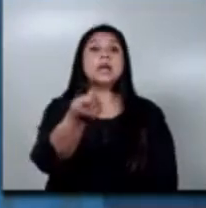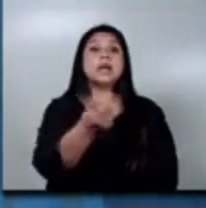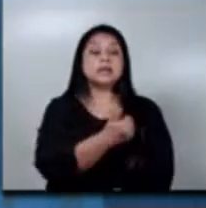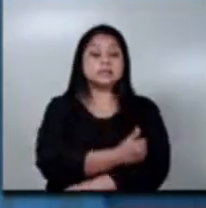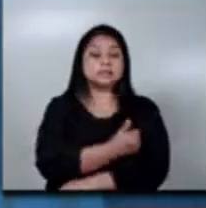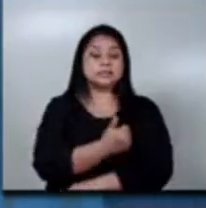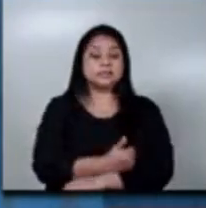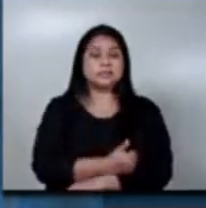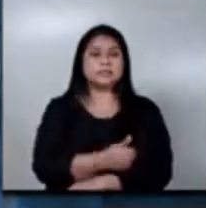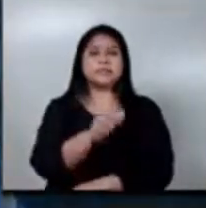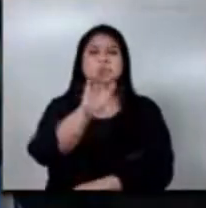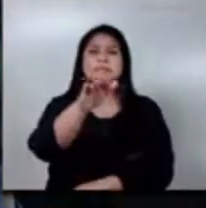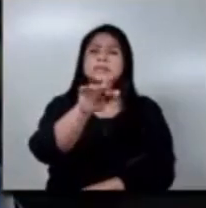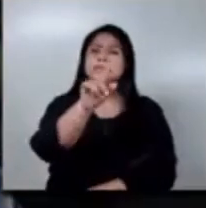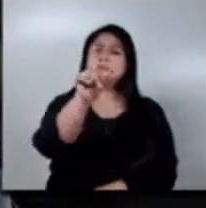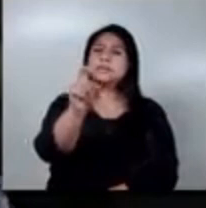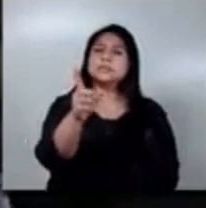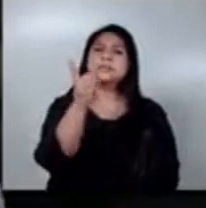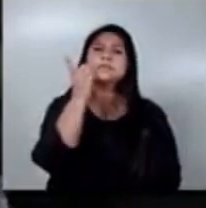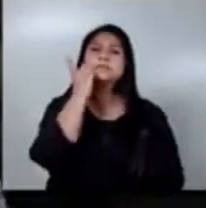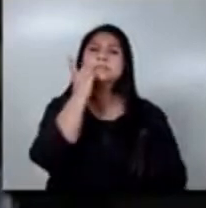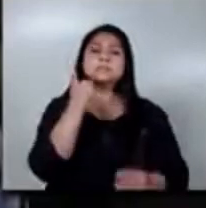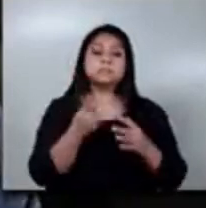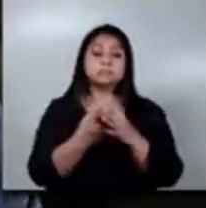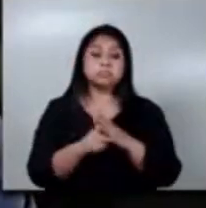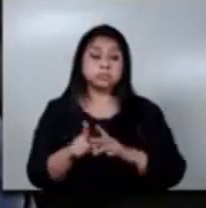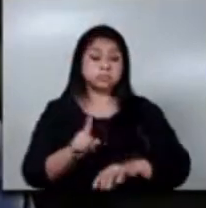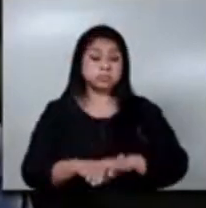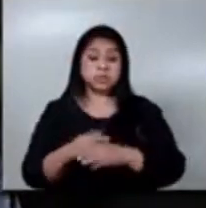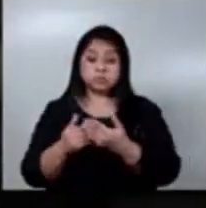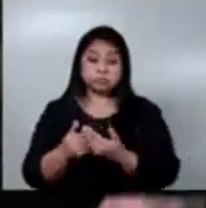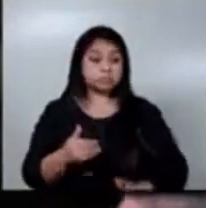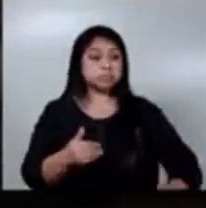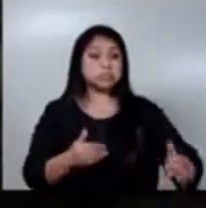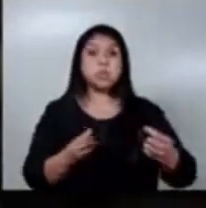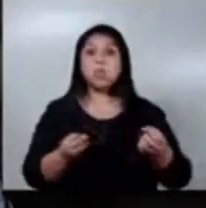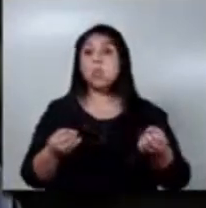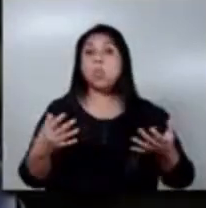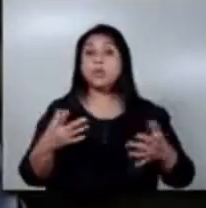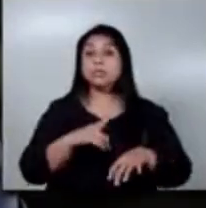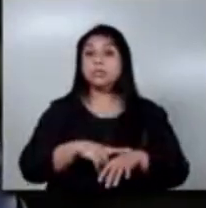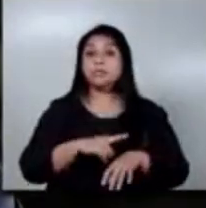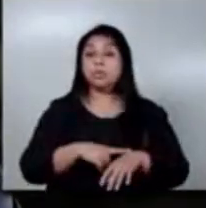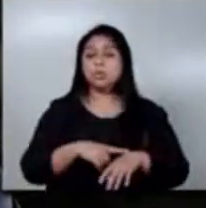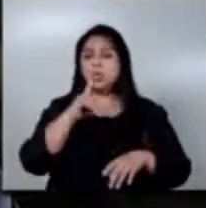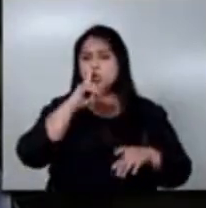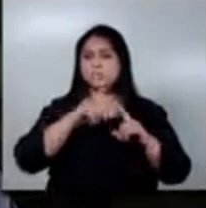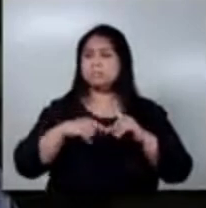comentar un poco, ¿este seguro hasta cuándo estará vigente? Si tiene un tiempo de vigencia. Y además, con la pregunta de mi colega,